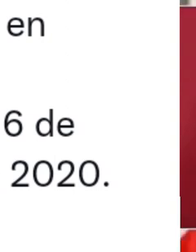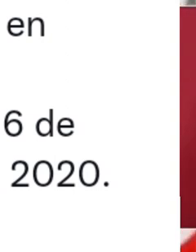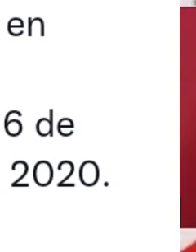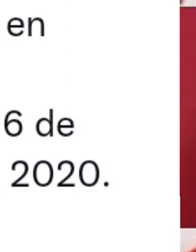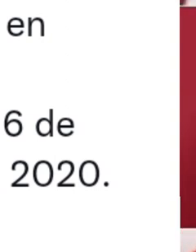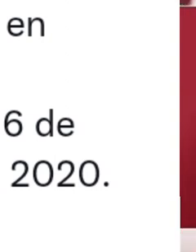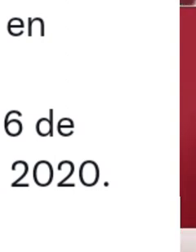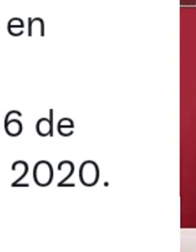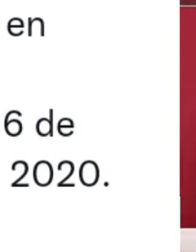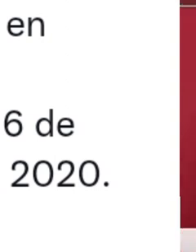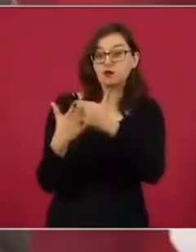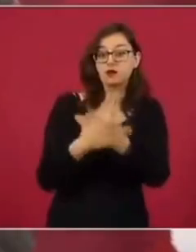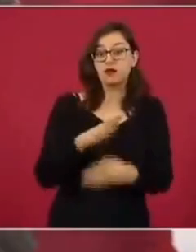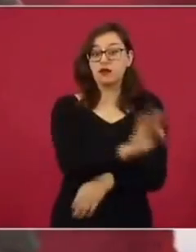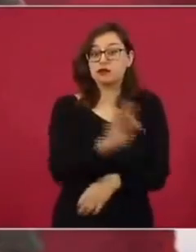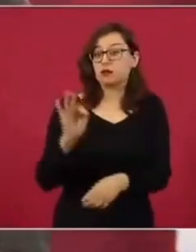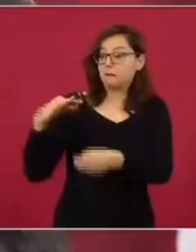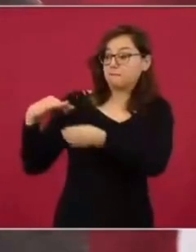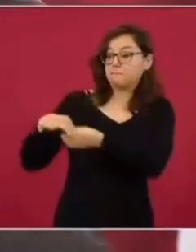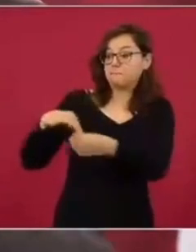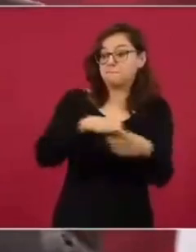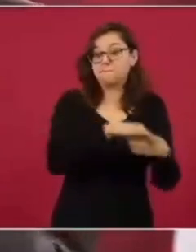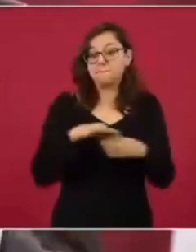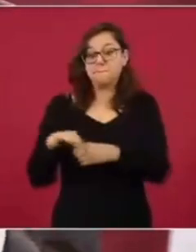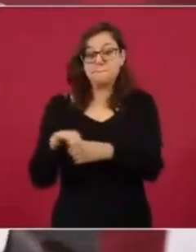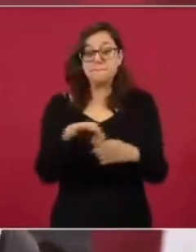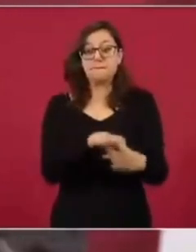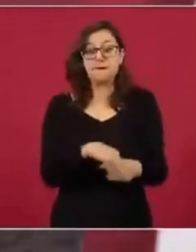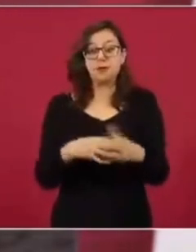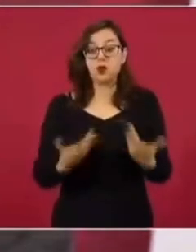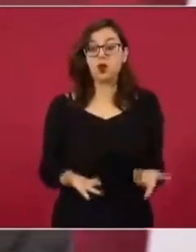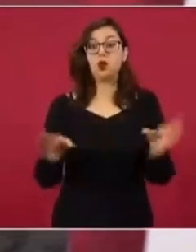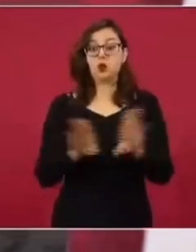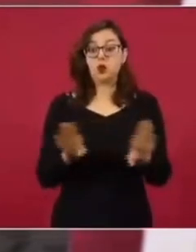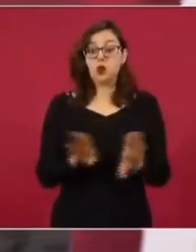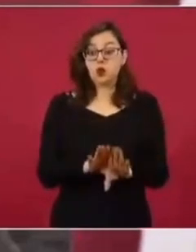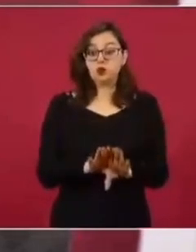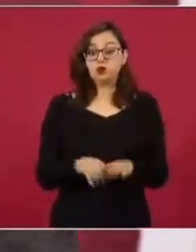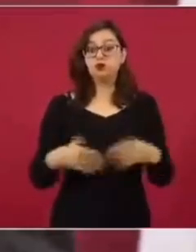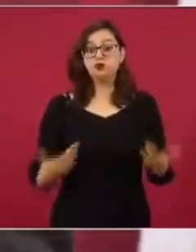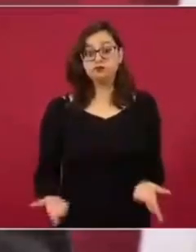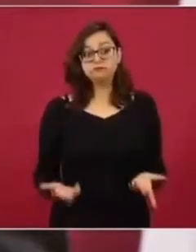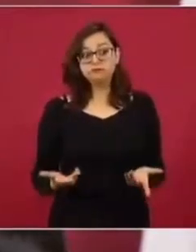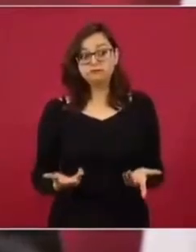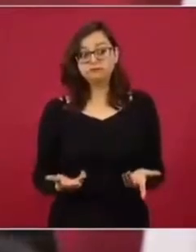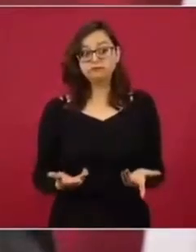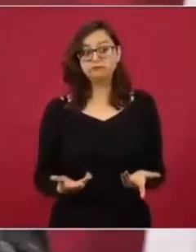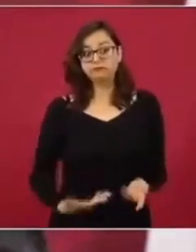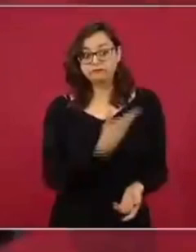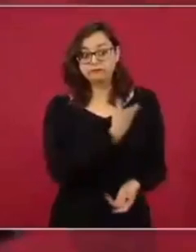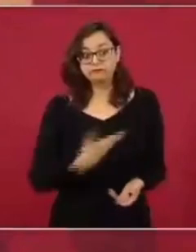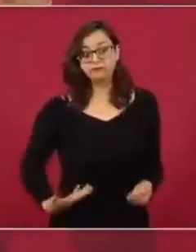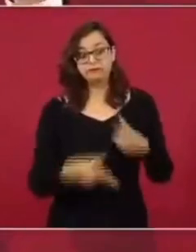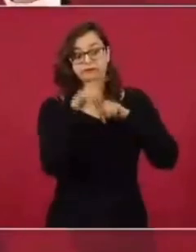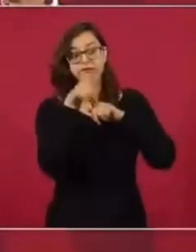Bienestar en Houston, Texas. Sin embargo, la periodista Pinelly Ramírez señaló que hay varias inconsistencias que el